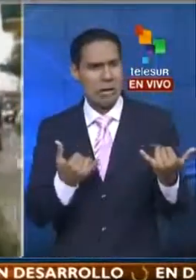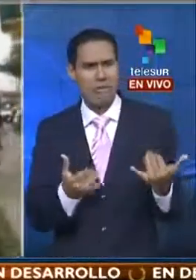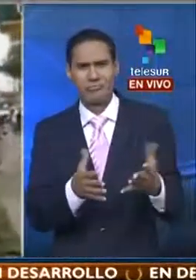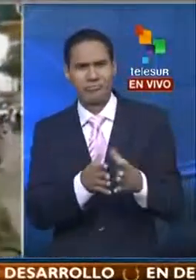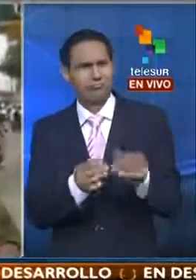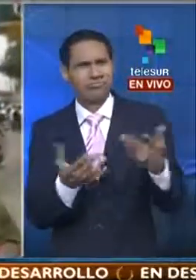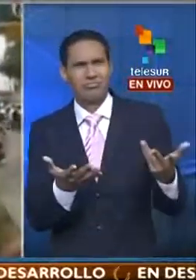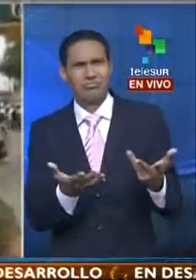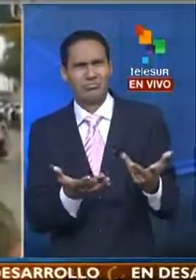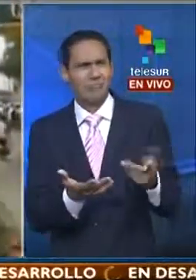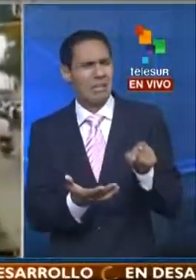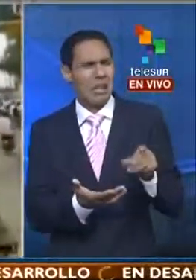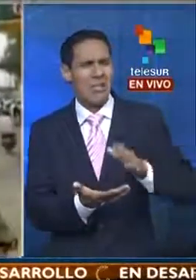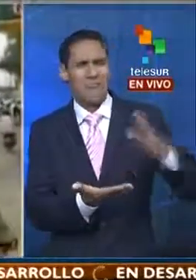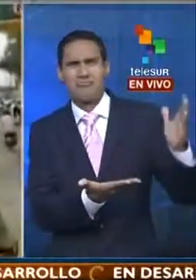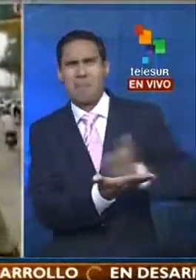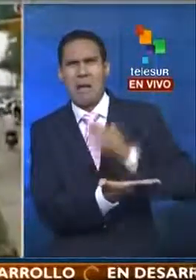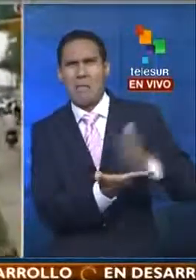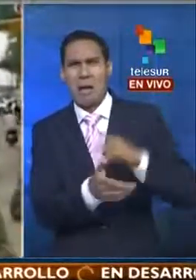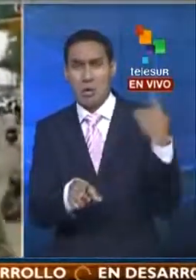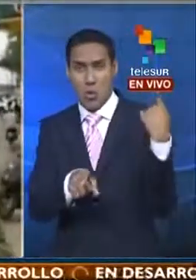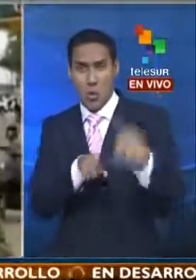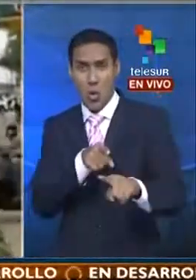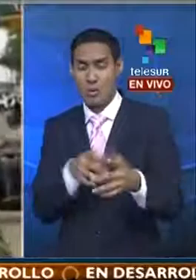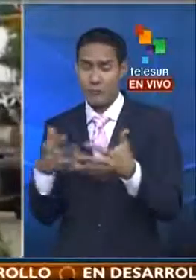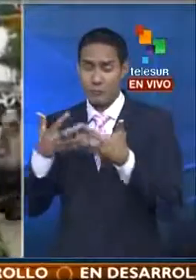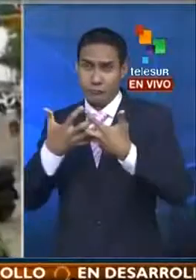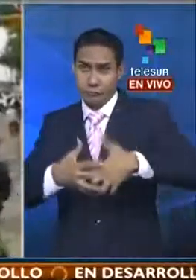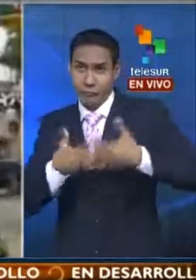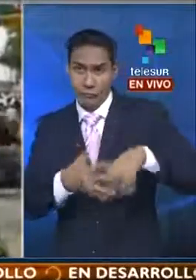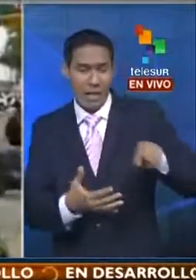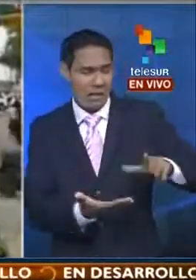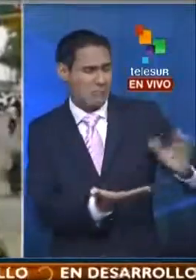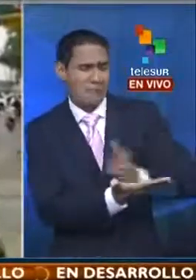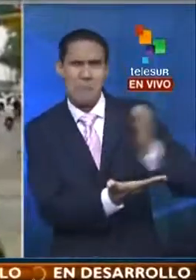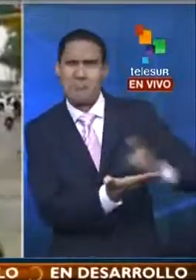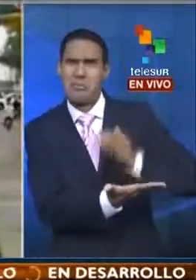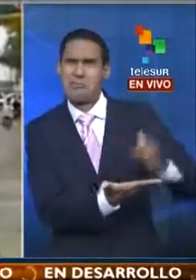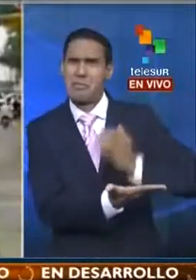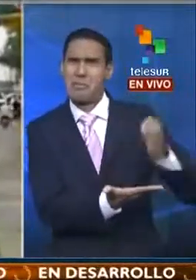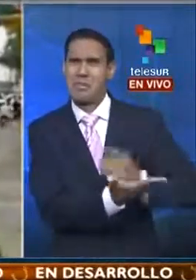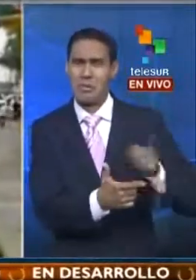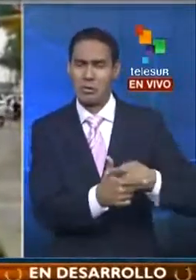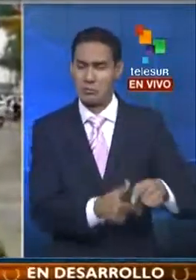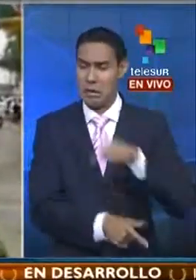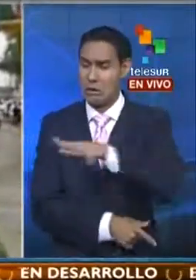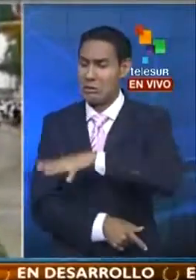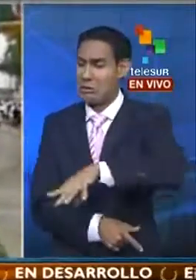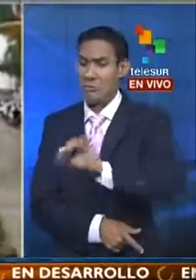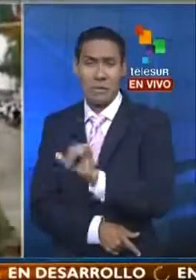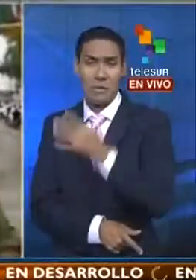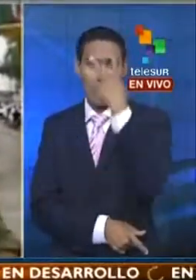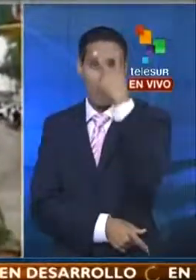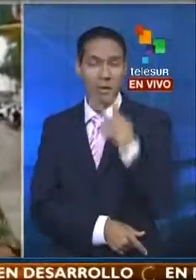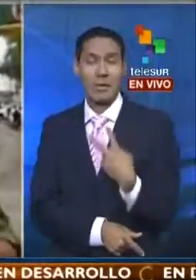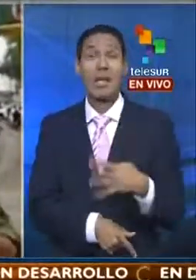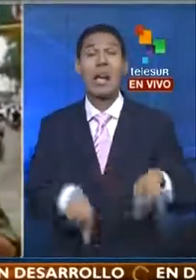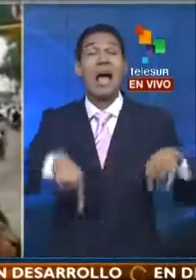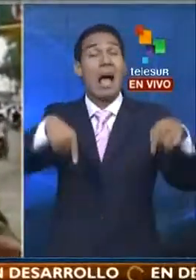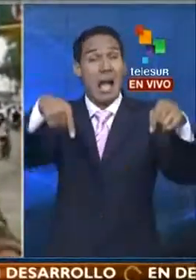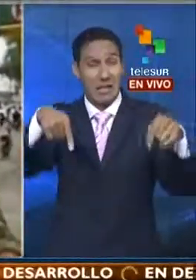llevados por multinacionales que vienen a saquear y a dejarlos a ellos en su misma pobreza. Aquí